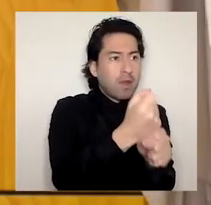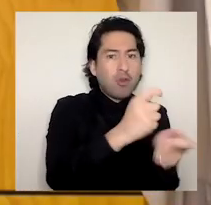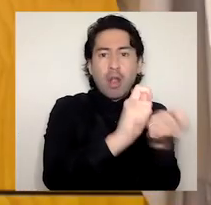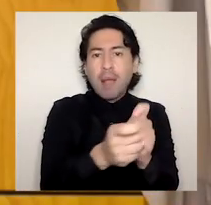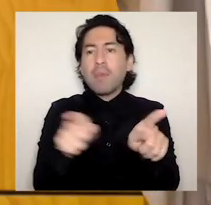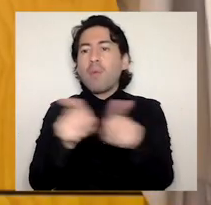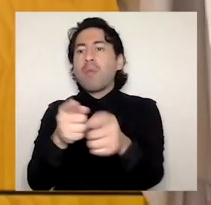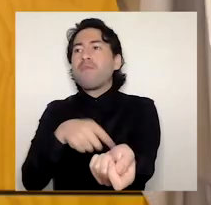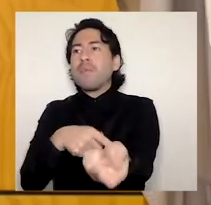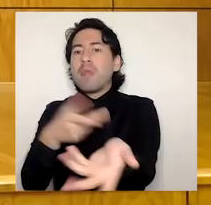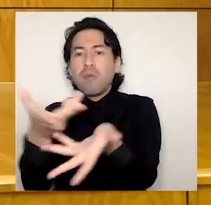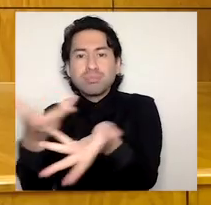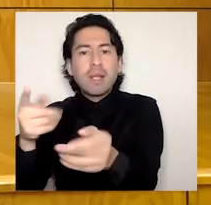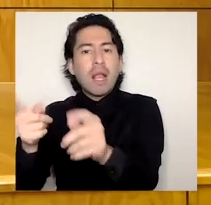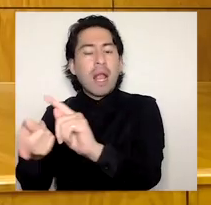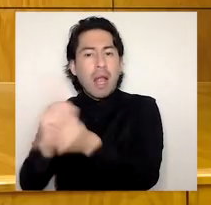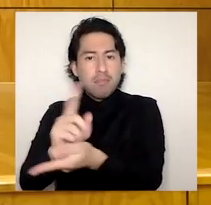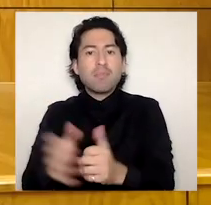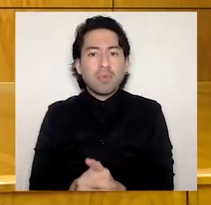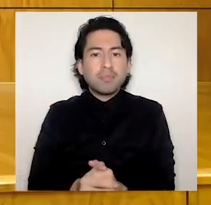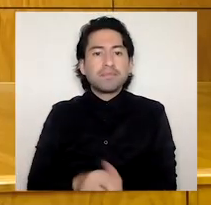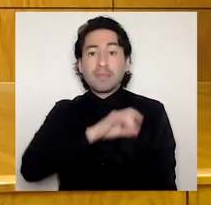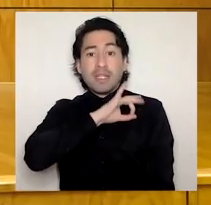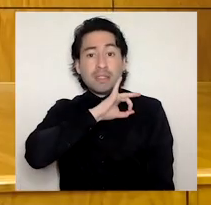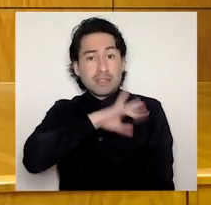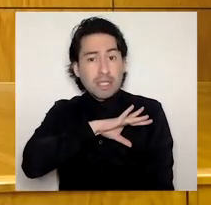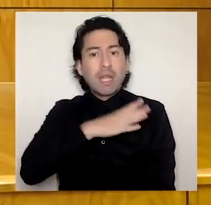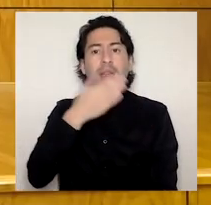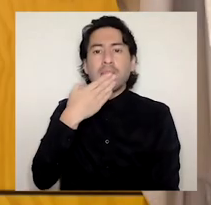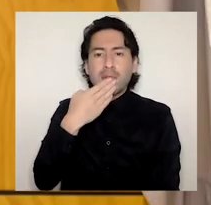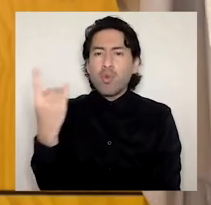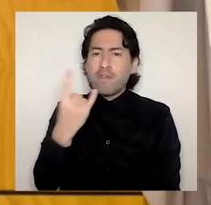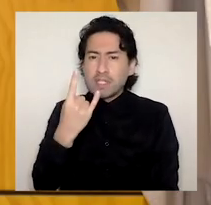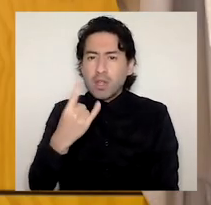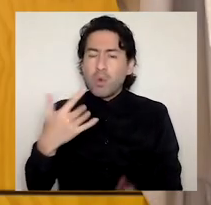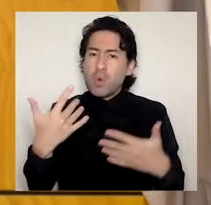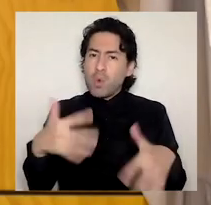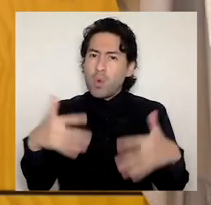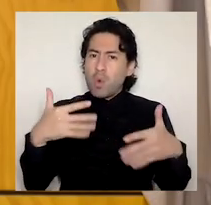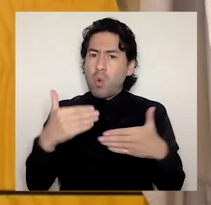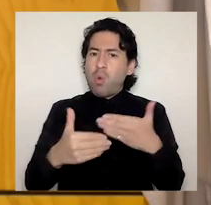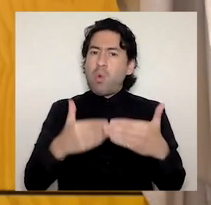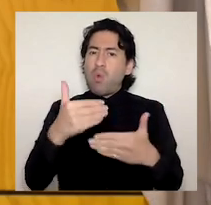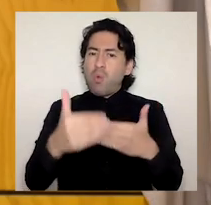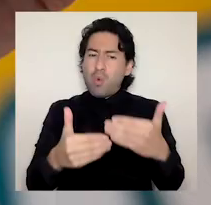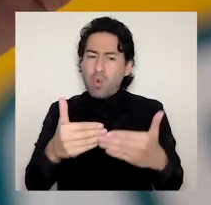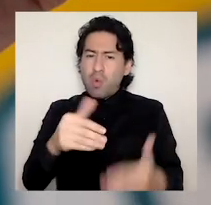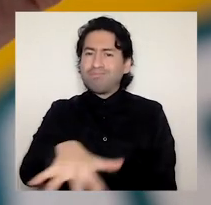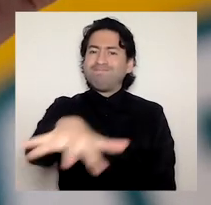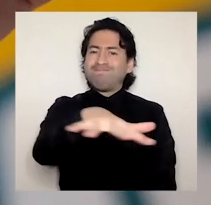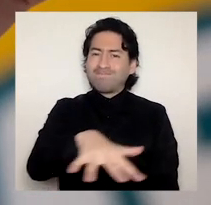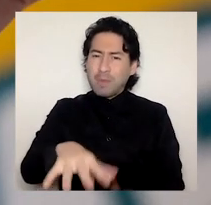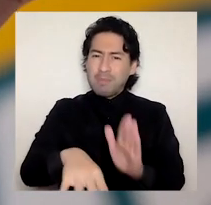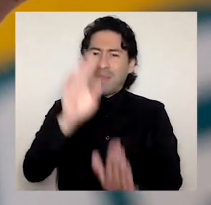cierto, nuestra universidad, están atravesando por los escenarios más difíciles de las últimas cuatro décadas.